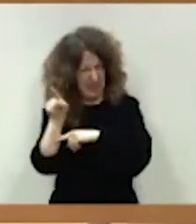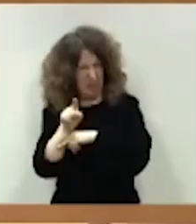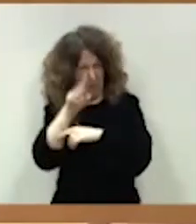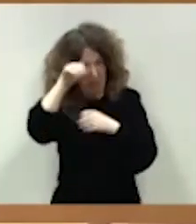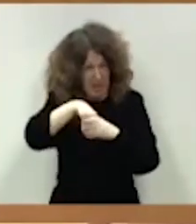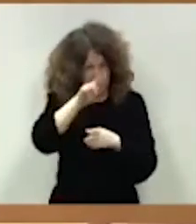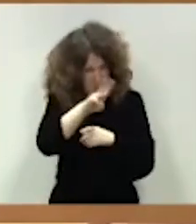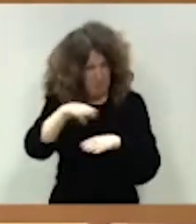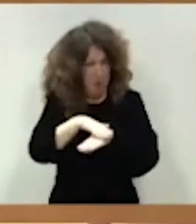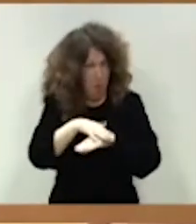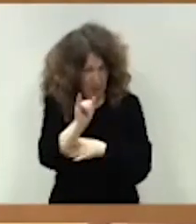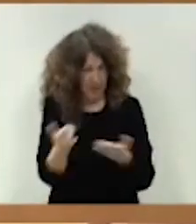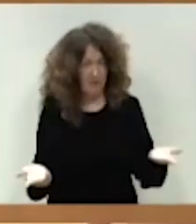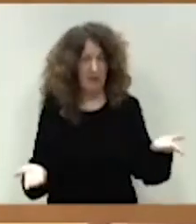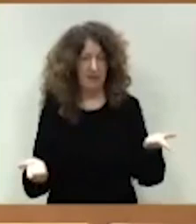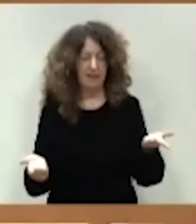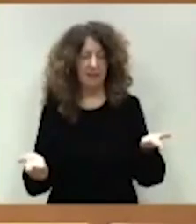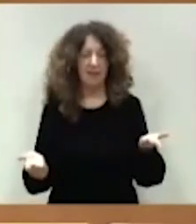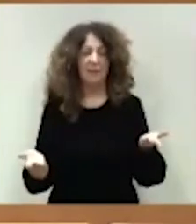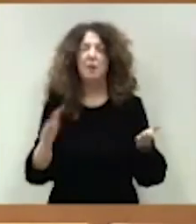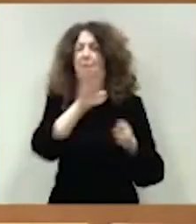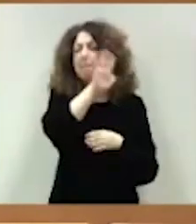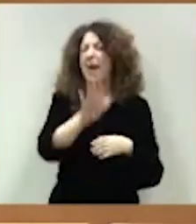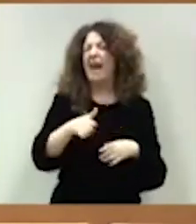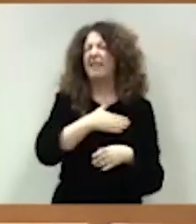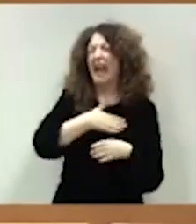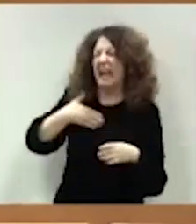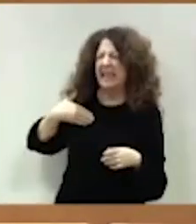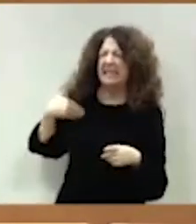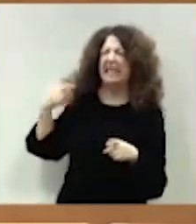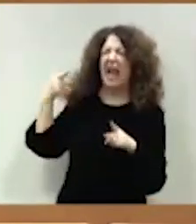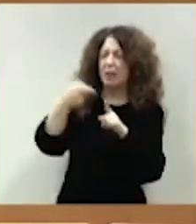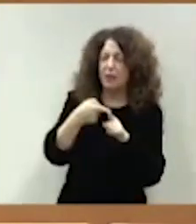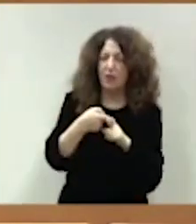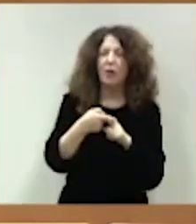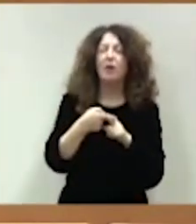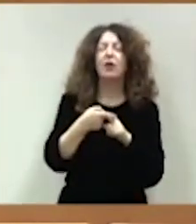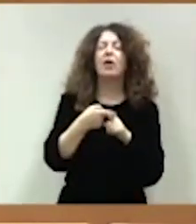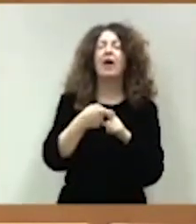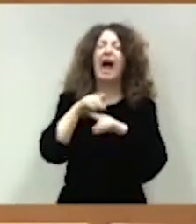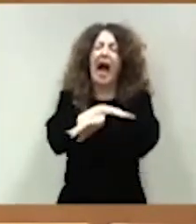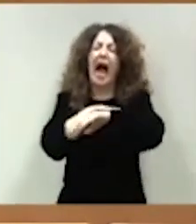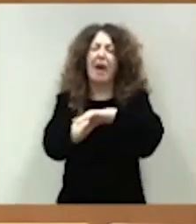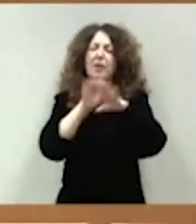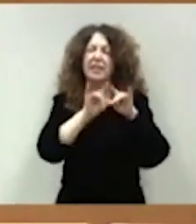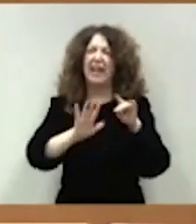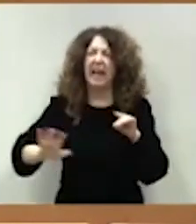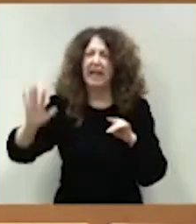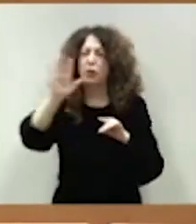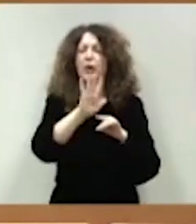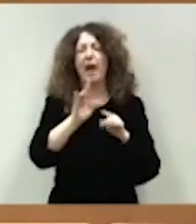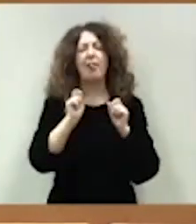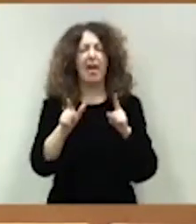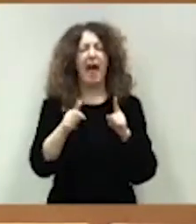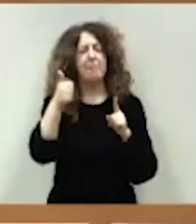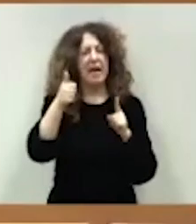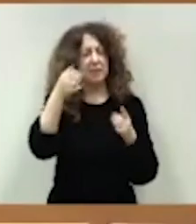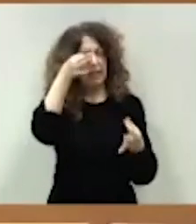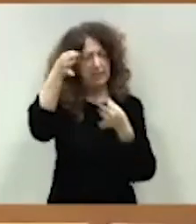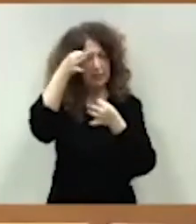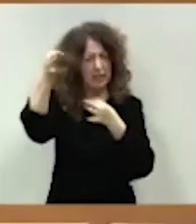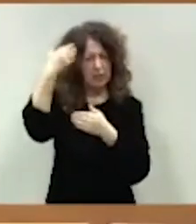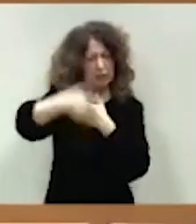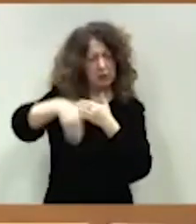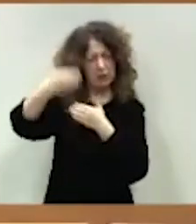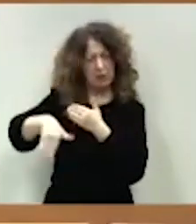¿Acaso es que la intención no declarada es que las Administraciones territoriales cuenten con objetivos más estrictos y tengan que aplicar